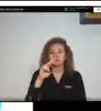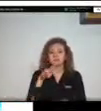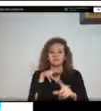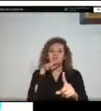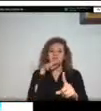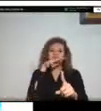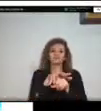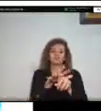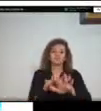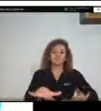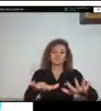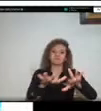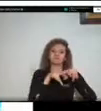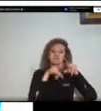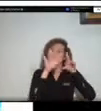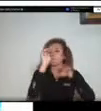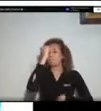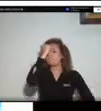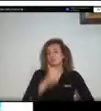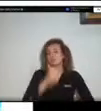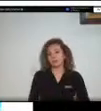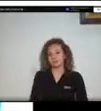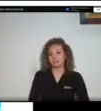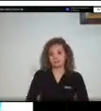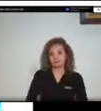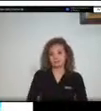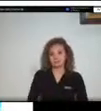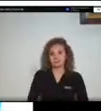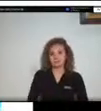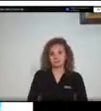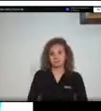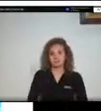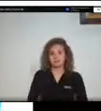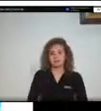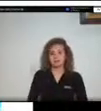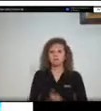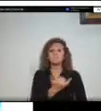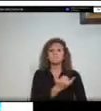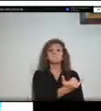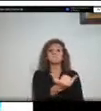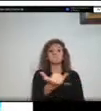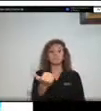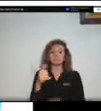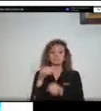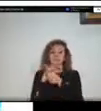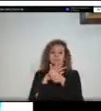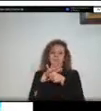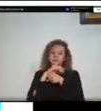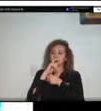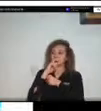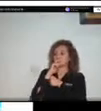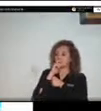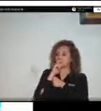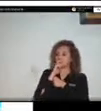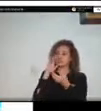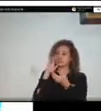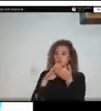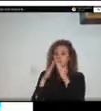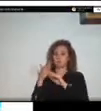principal en este caso si tenemos un poco de recordación de la figura anterior